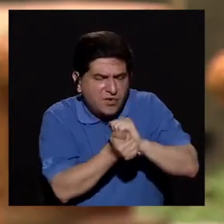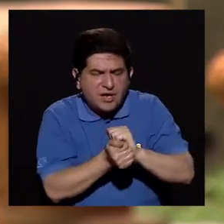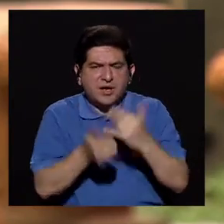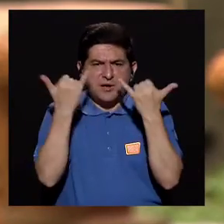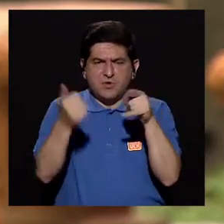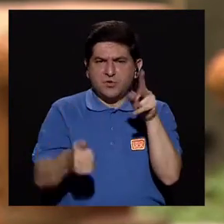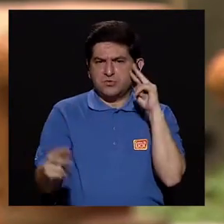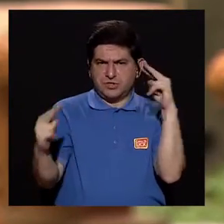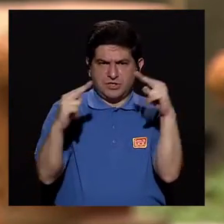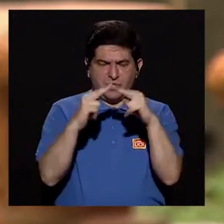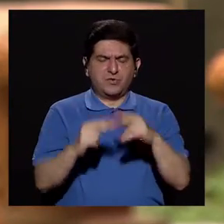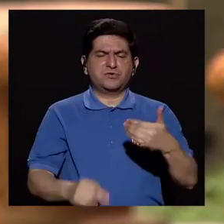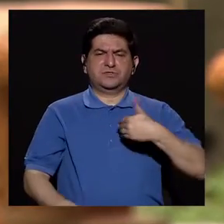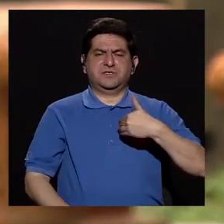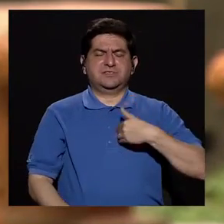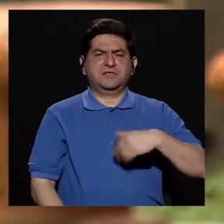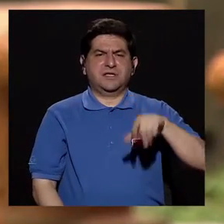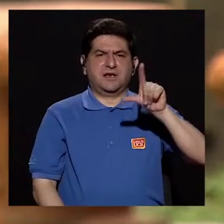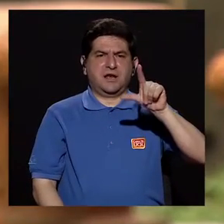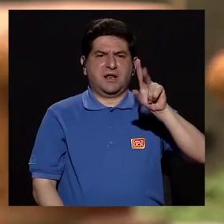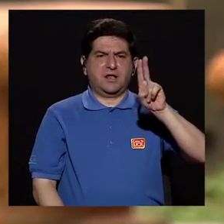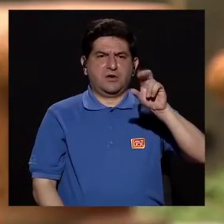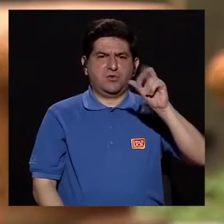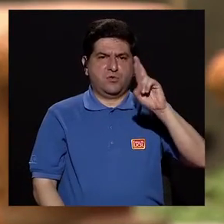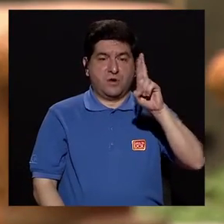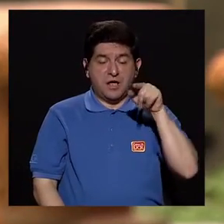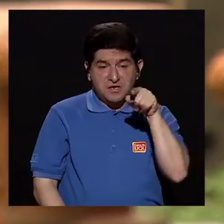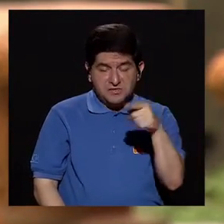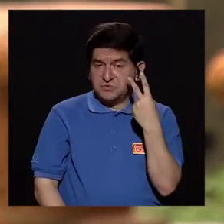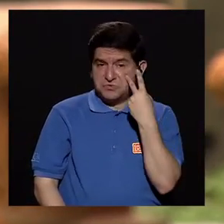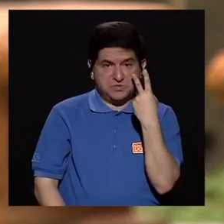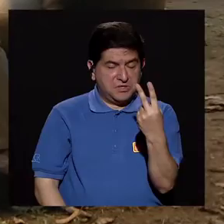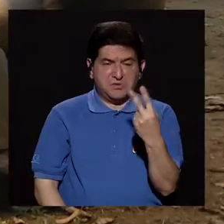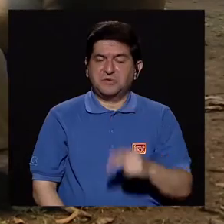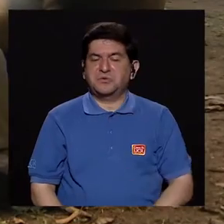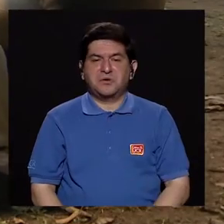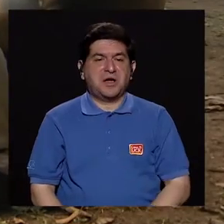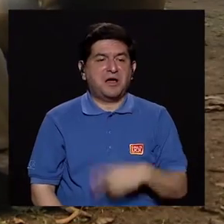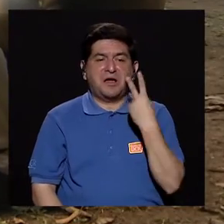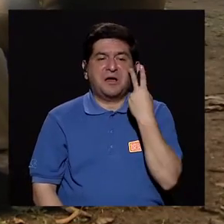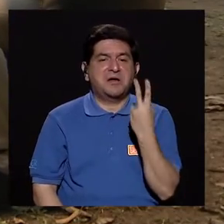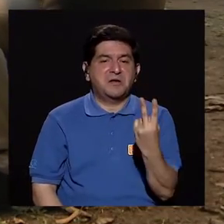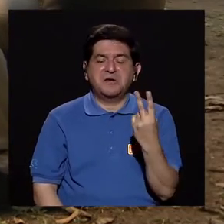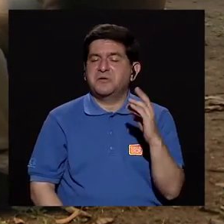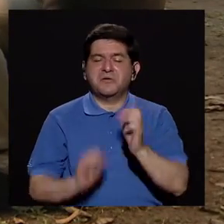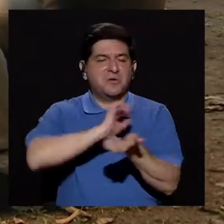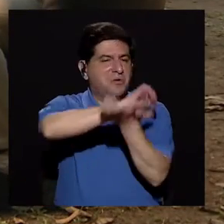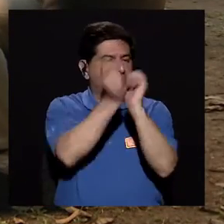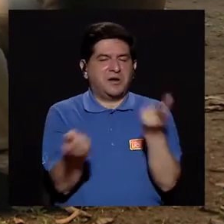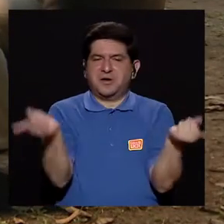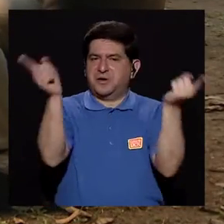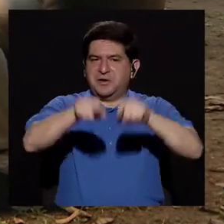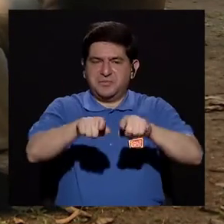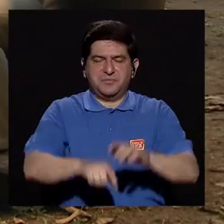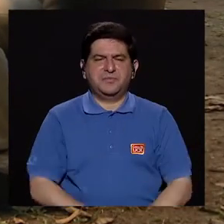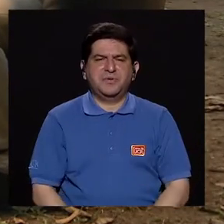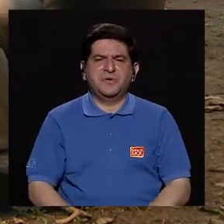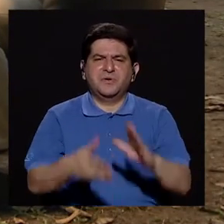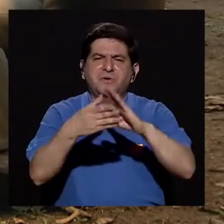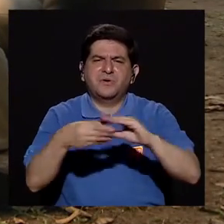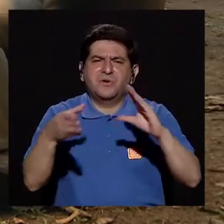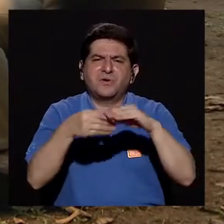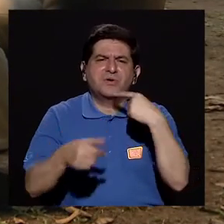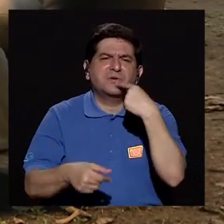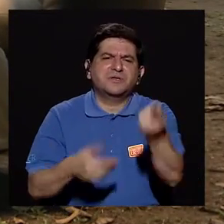lunares que usted ya se conoce. Si usted no se conoce, no se va a ver ningún cambio. Doctora, escuché ahora un comentario